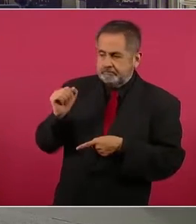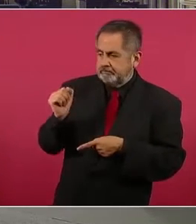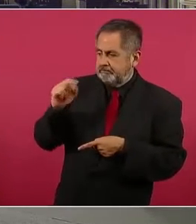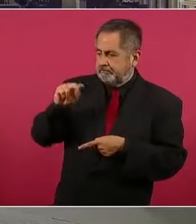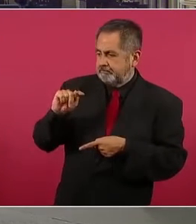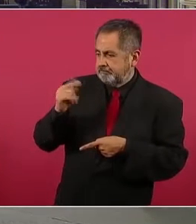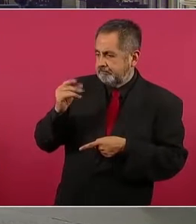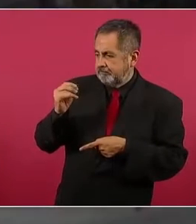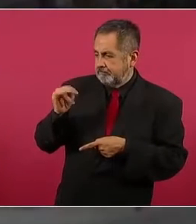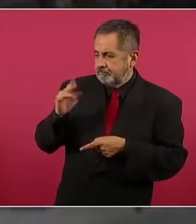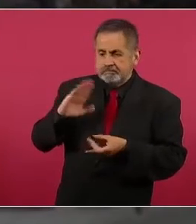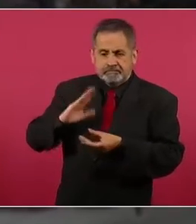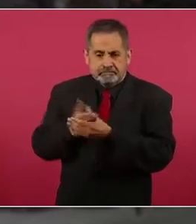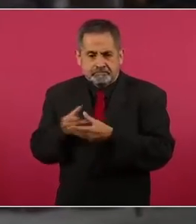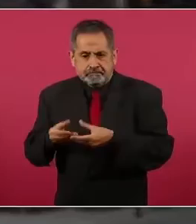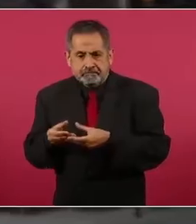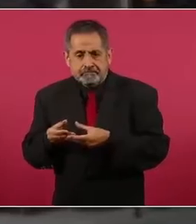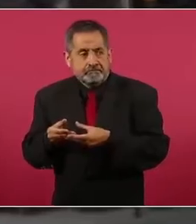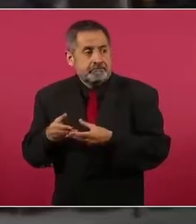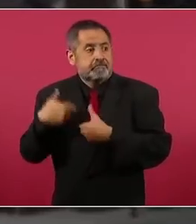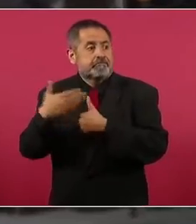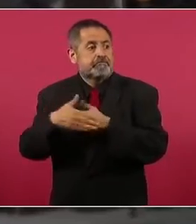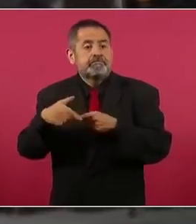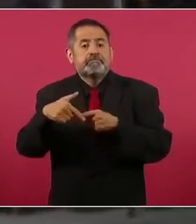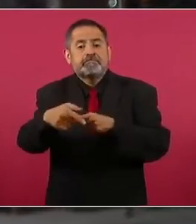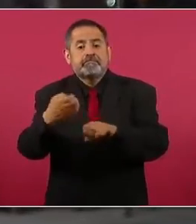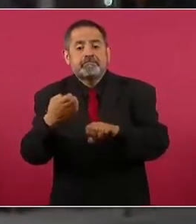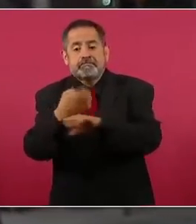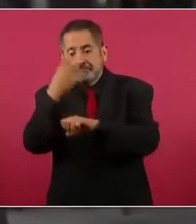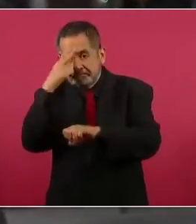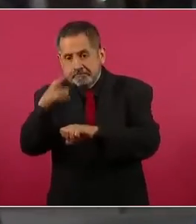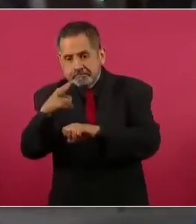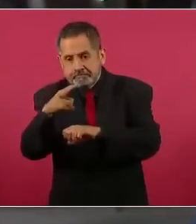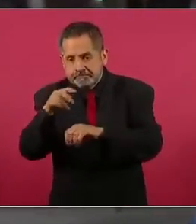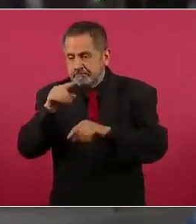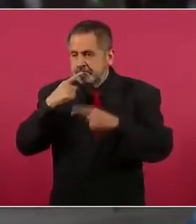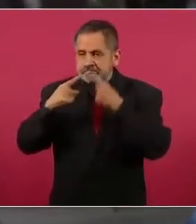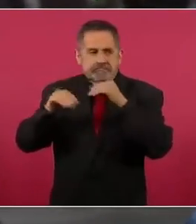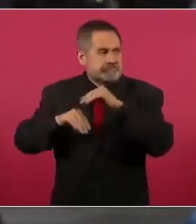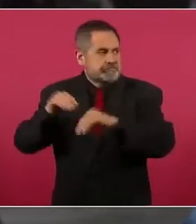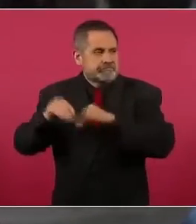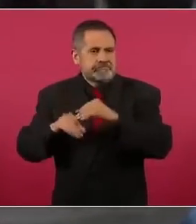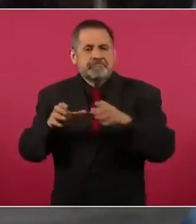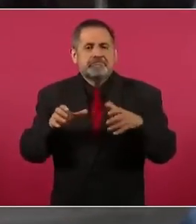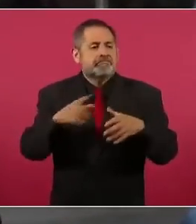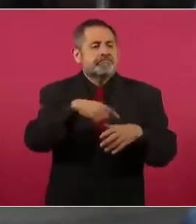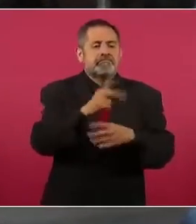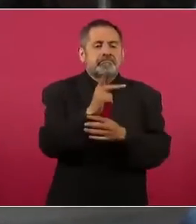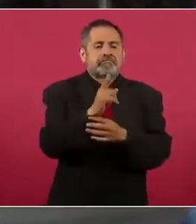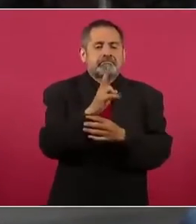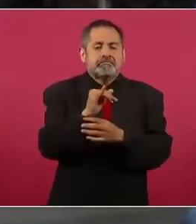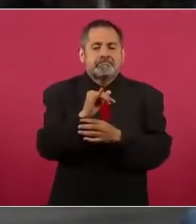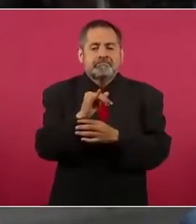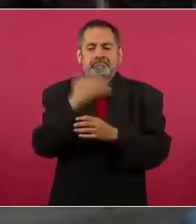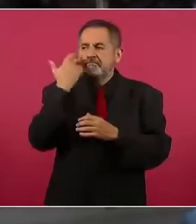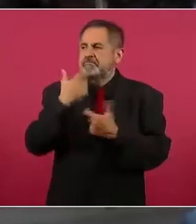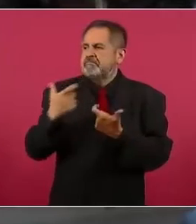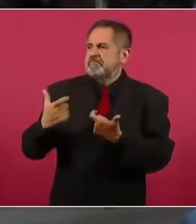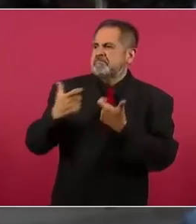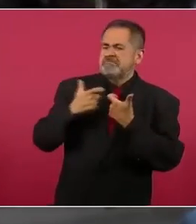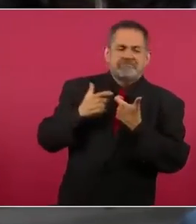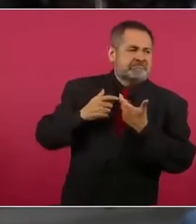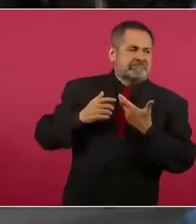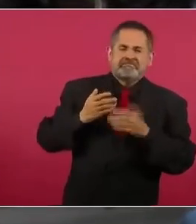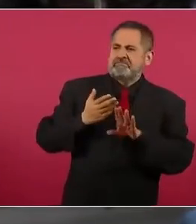como lo que mencionan, que vienen las elecciones hacia el Estado de México, pues están mencionando voces priistas que los quieren acorralar para